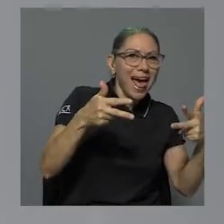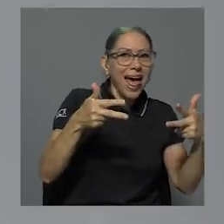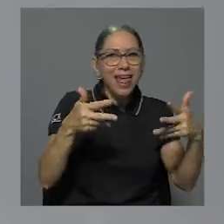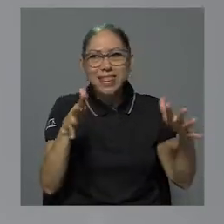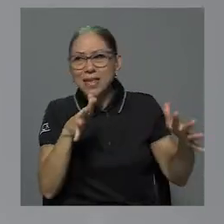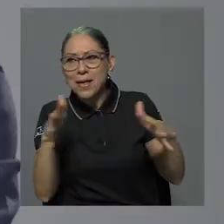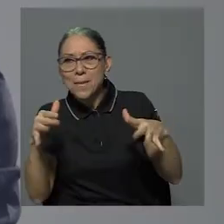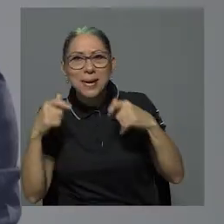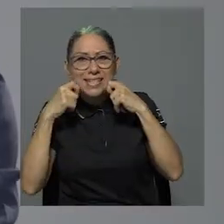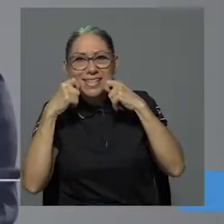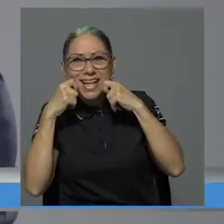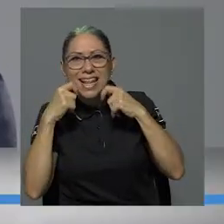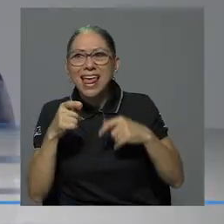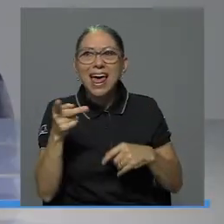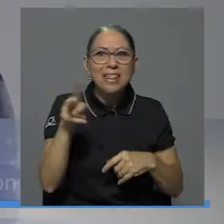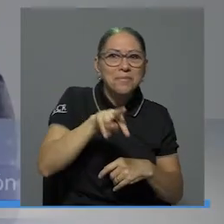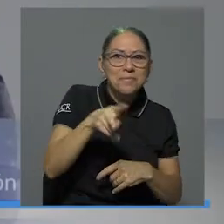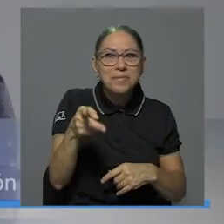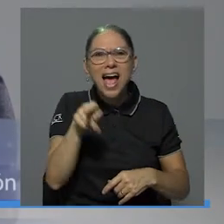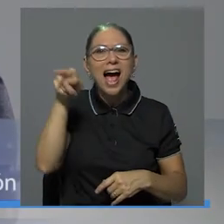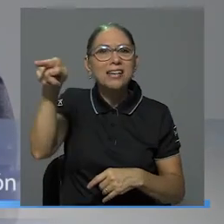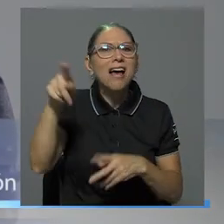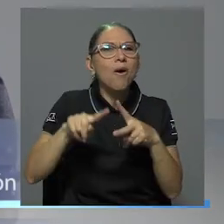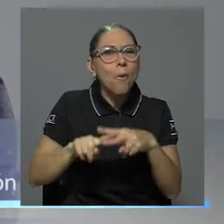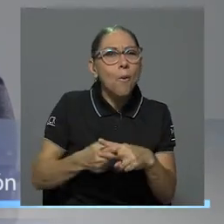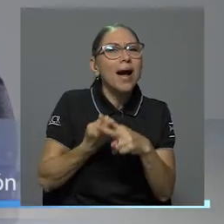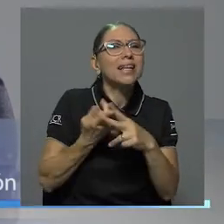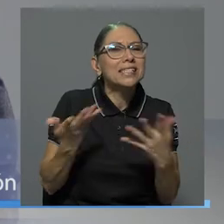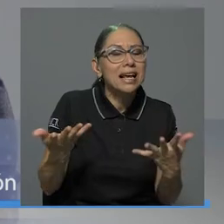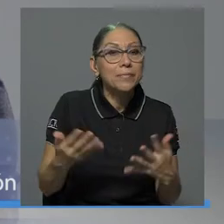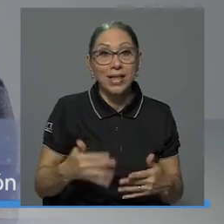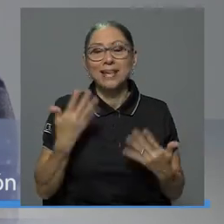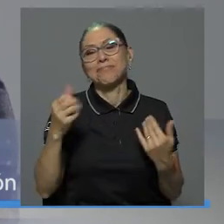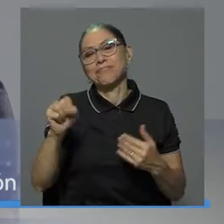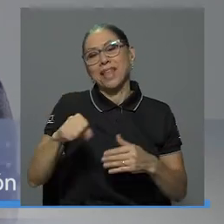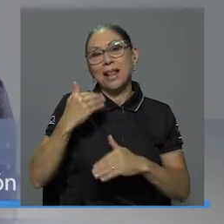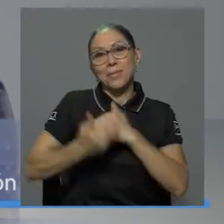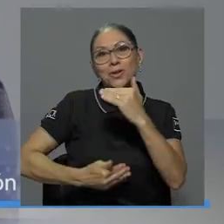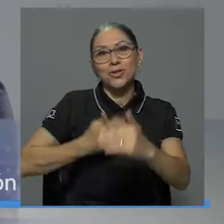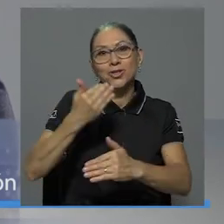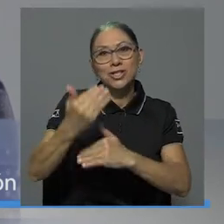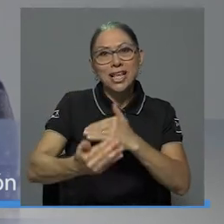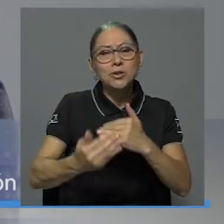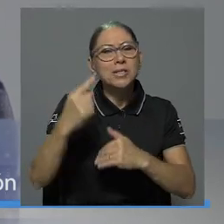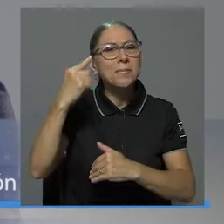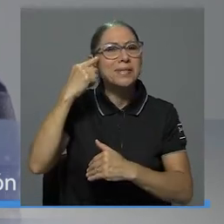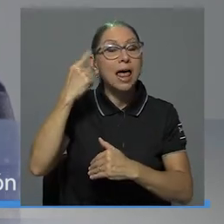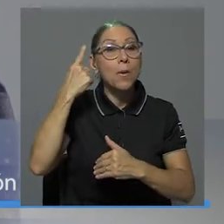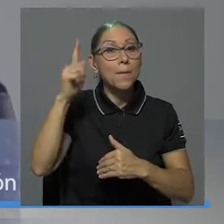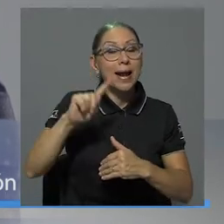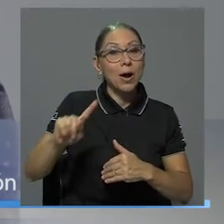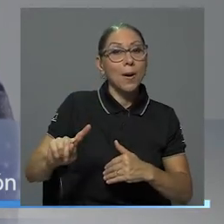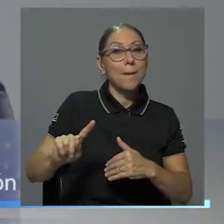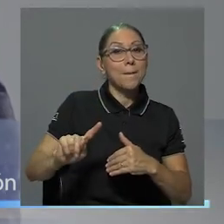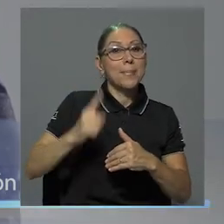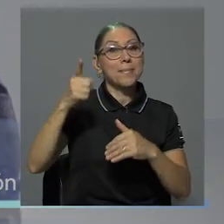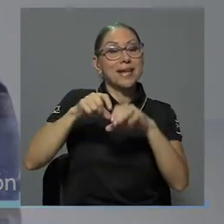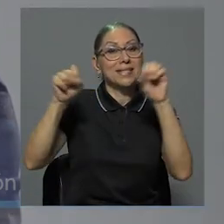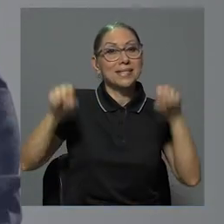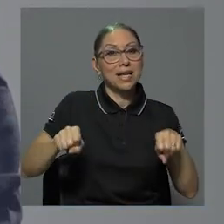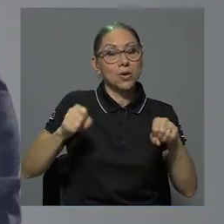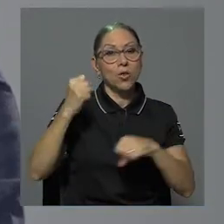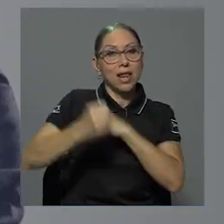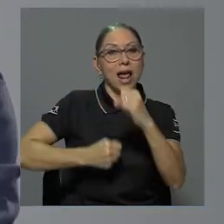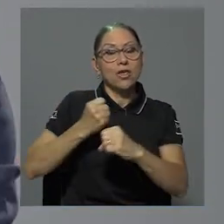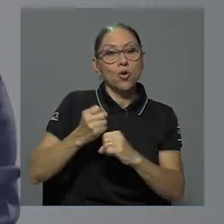allá con sus lecciones? Sí, bueno, el proceso está previsto para comenzar en el primer ciclo del 2022, efectivamente.